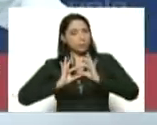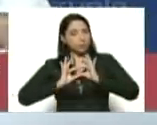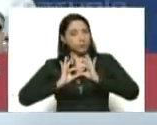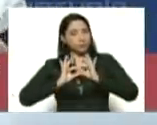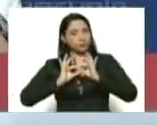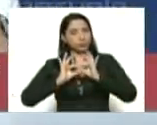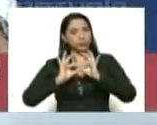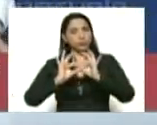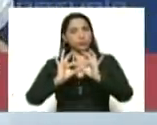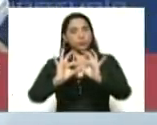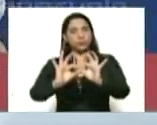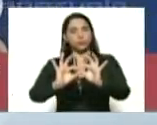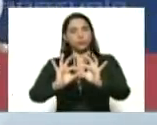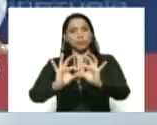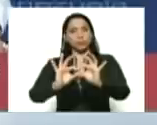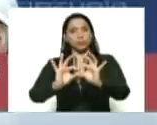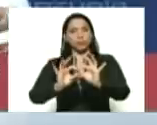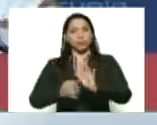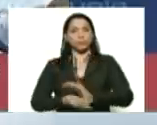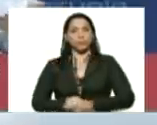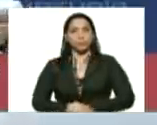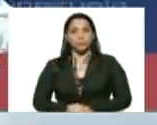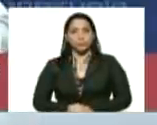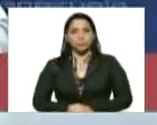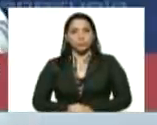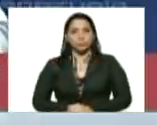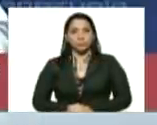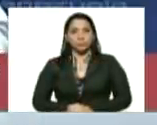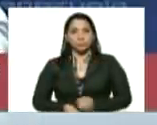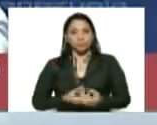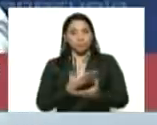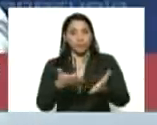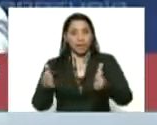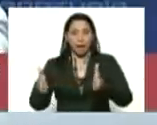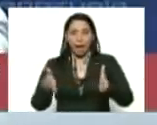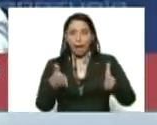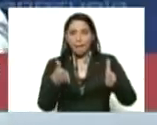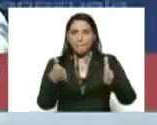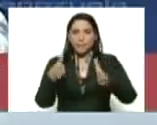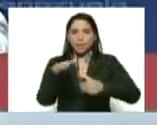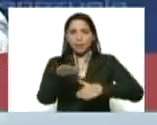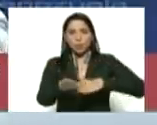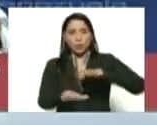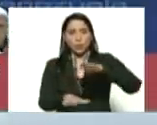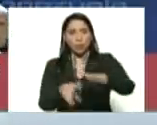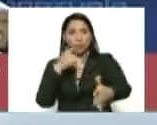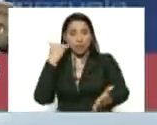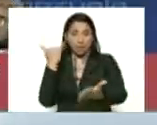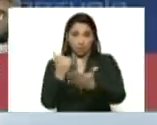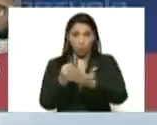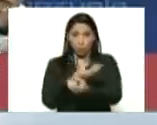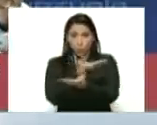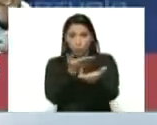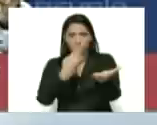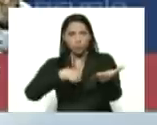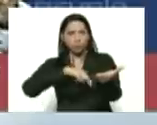estos caminos recorridos. Fíjense ustedes, nosotros tenemos